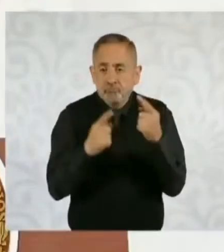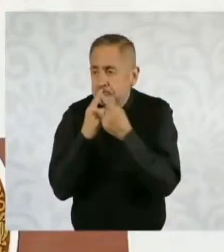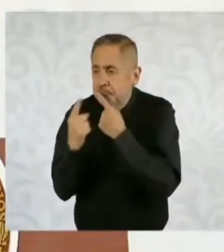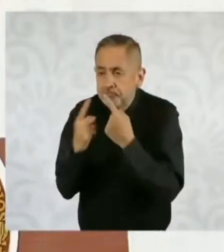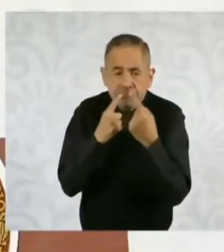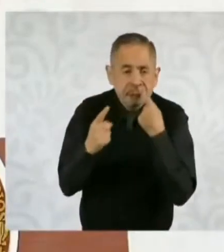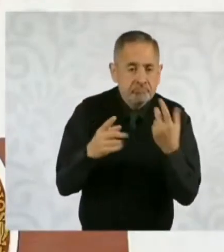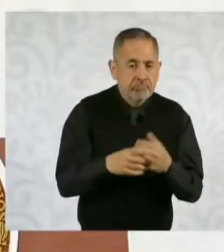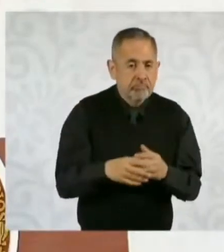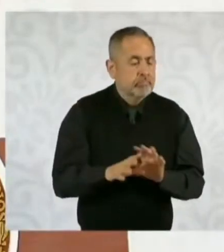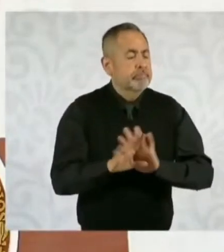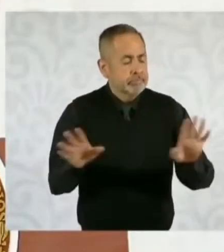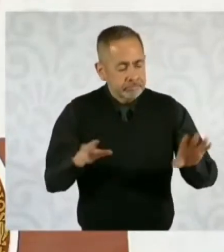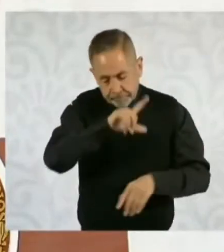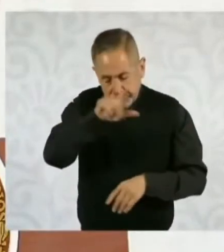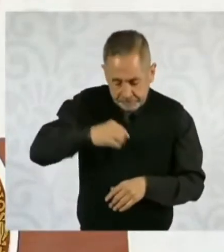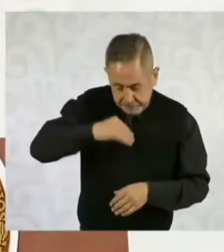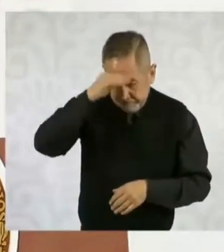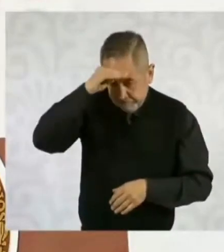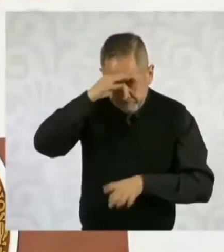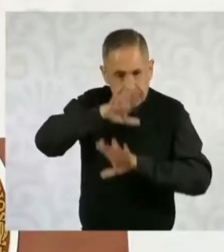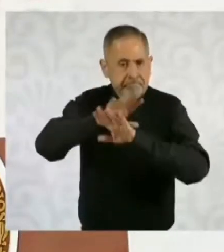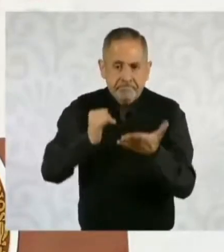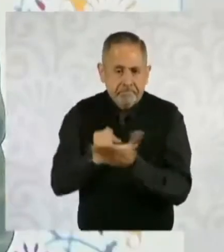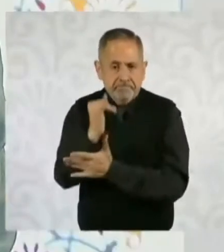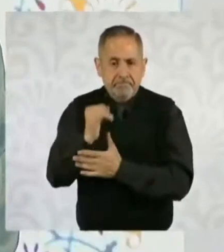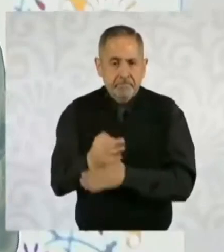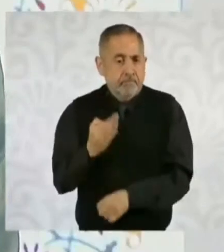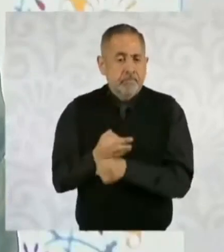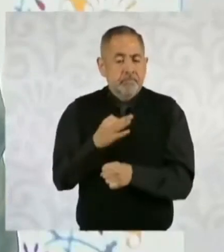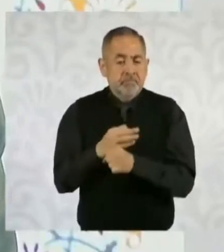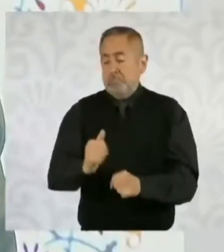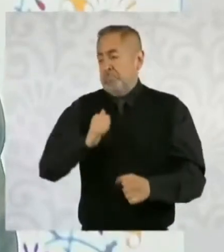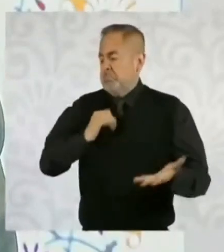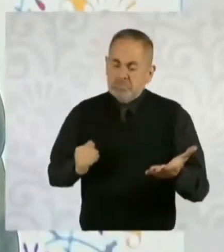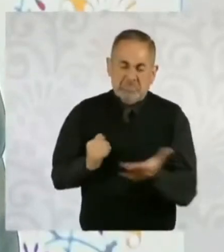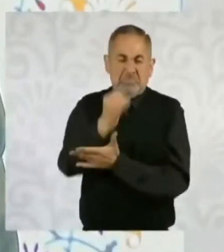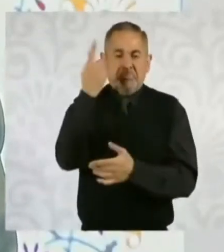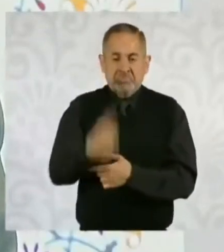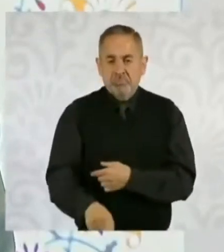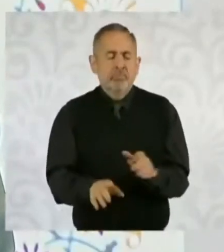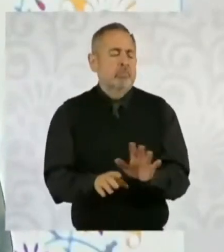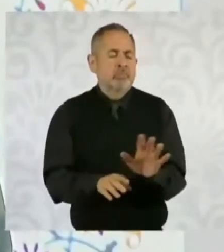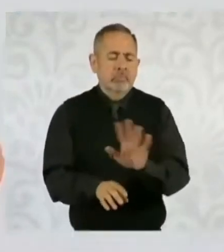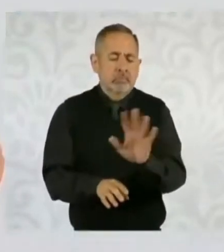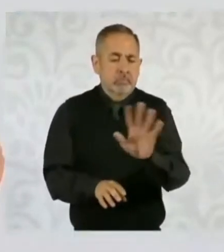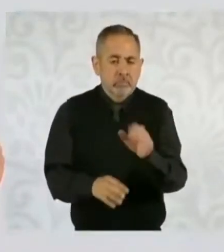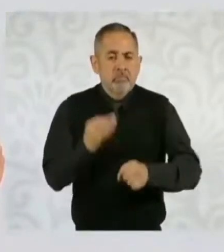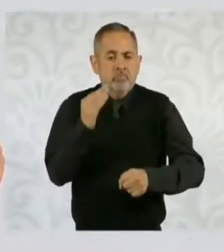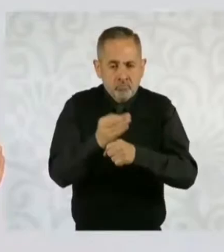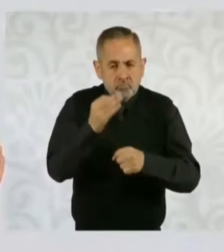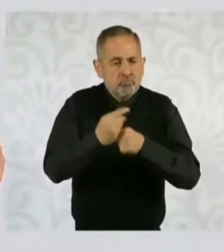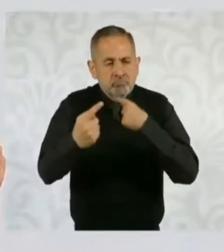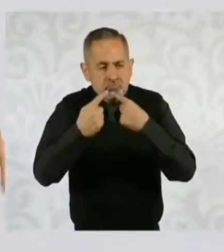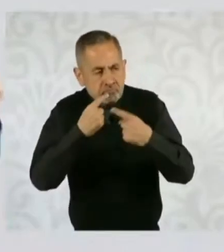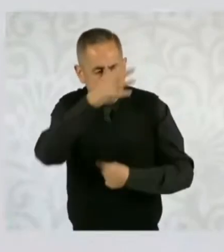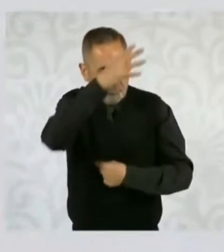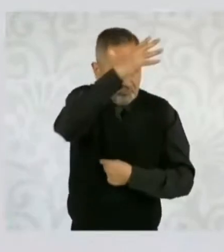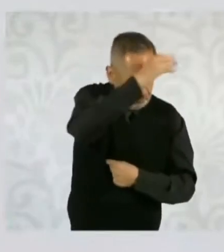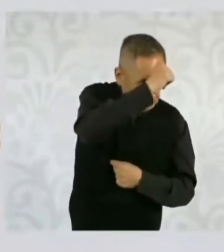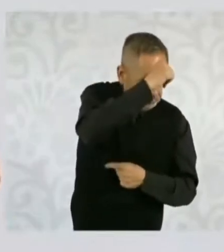una medida. De todas maneras, creo que se está llegando a muchos acuerdos